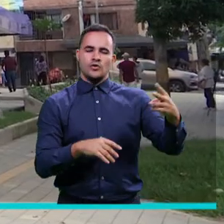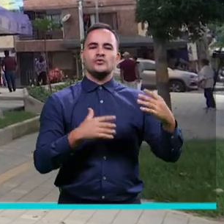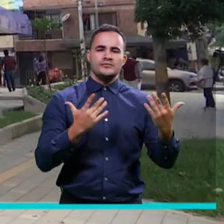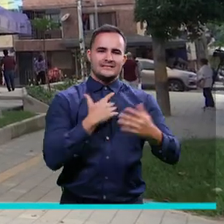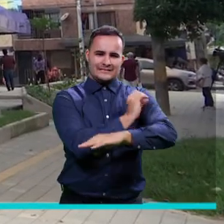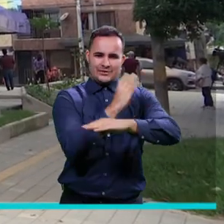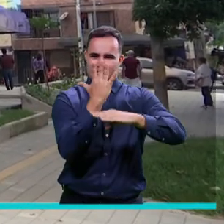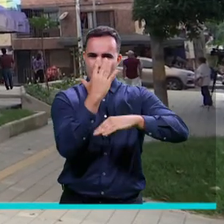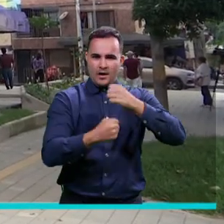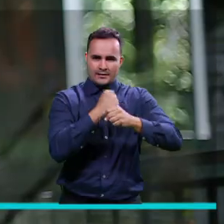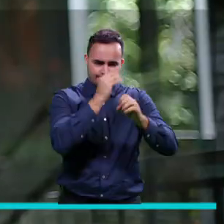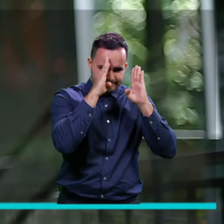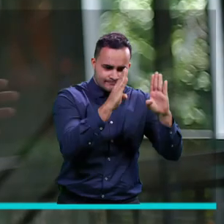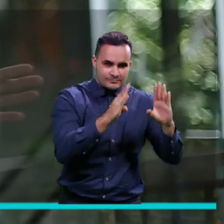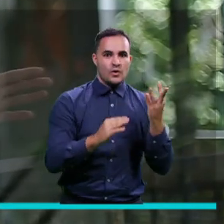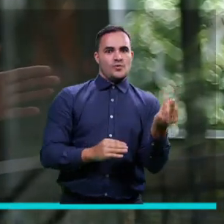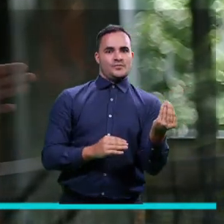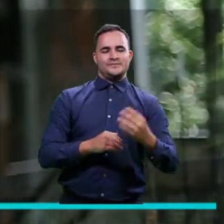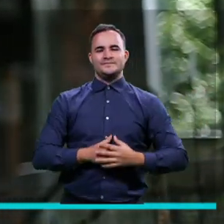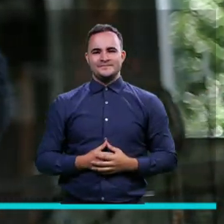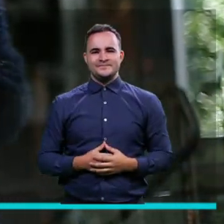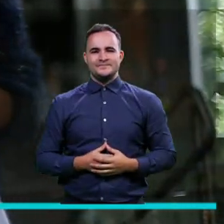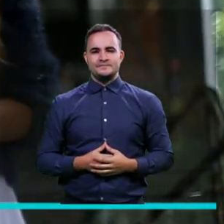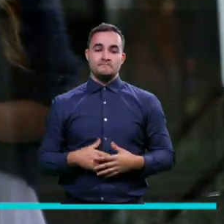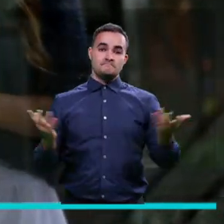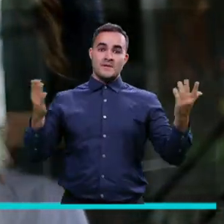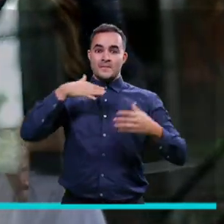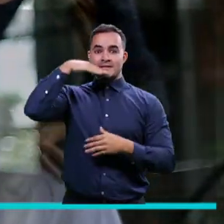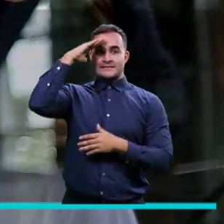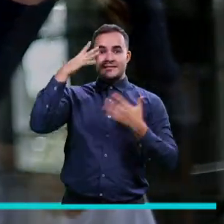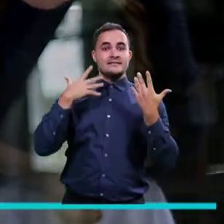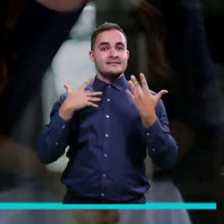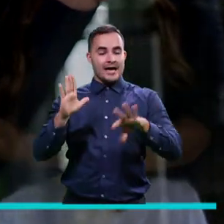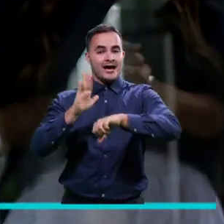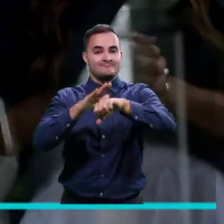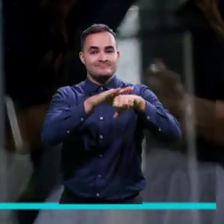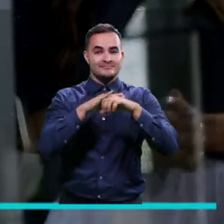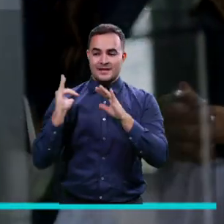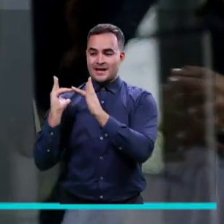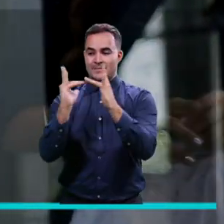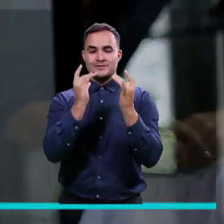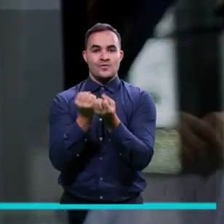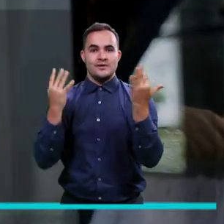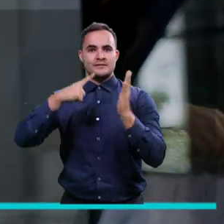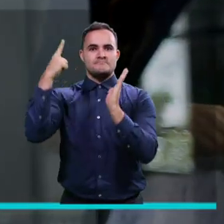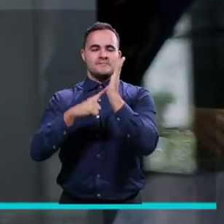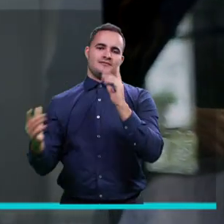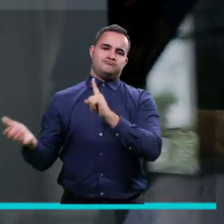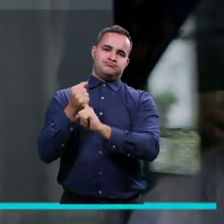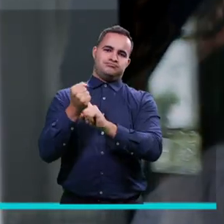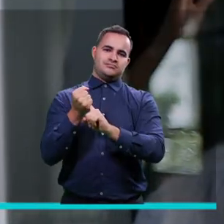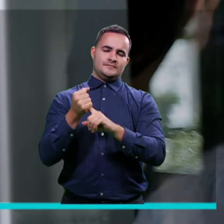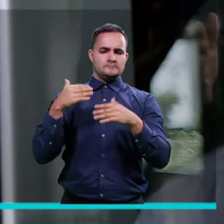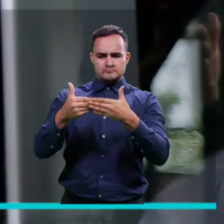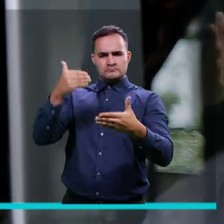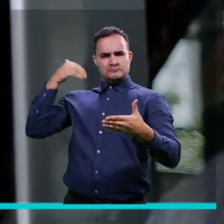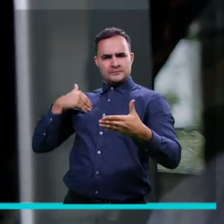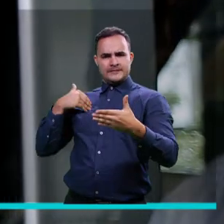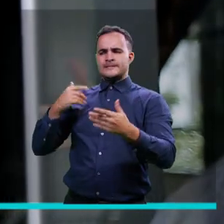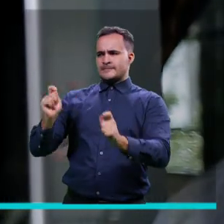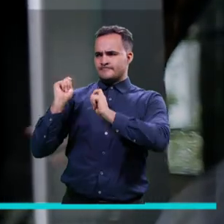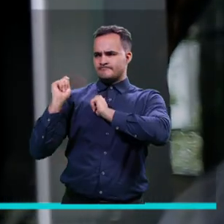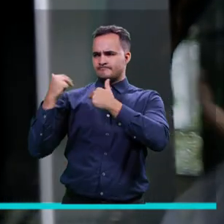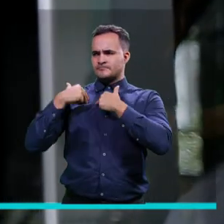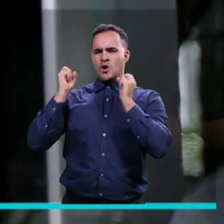Comienzo. Medellín ya cuenta con mil camas UCI. Hace seis meses la administración se puso la meta